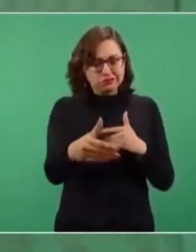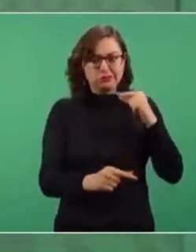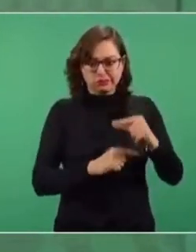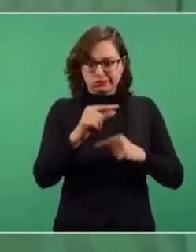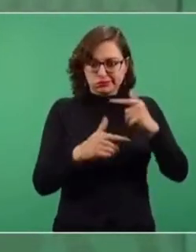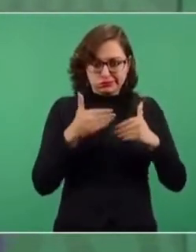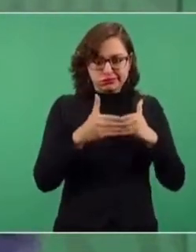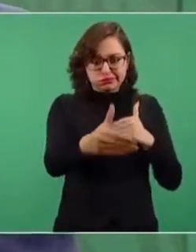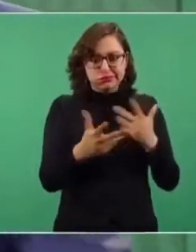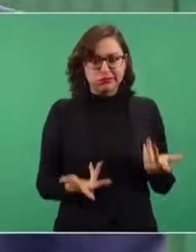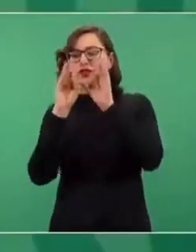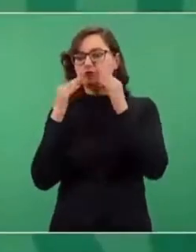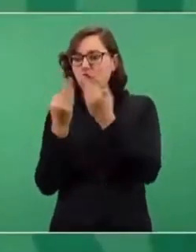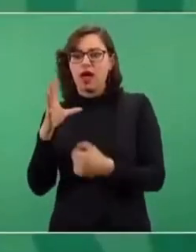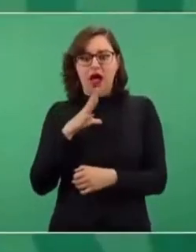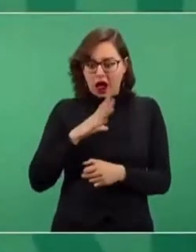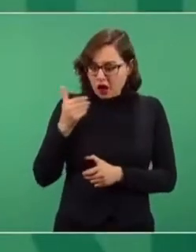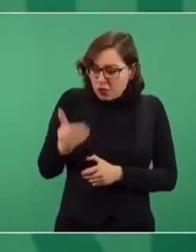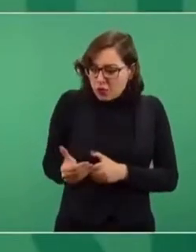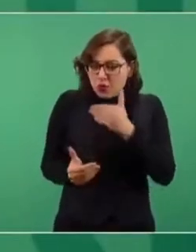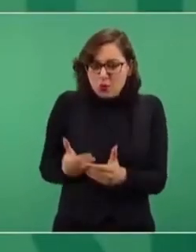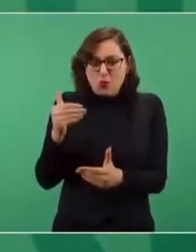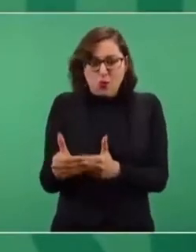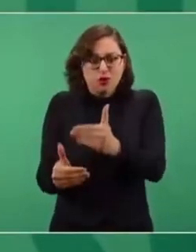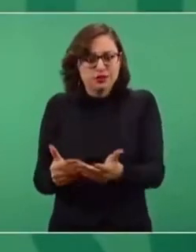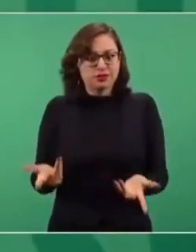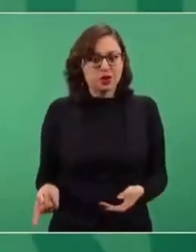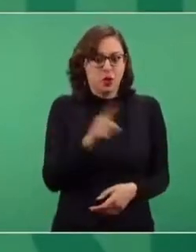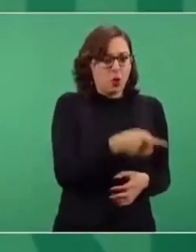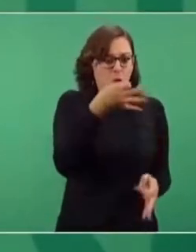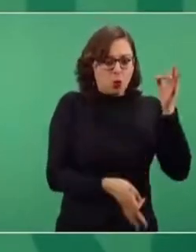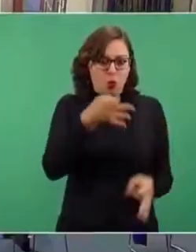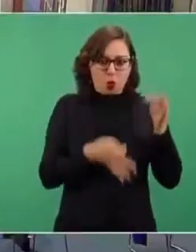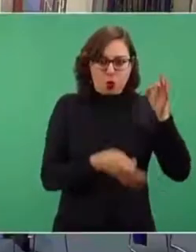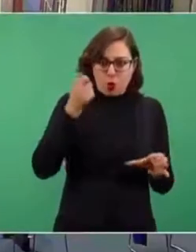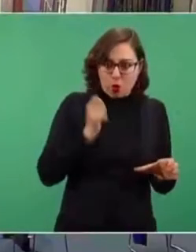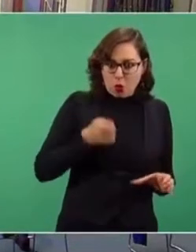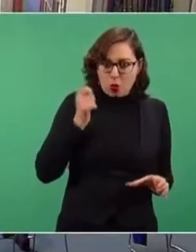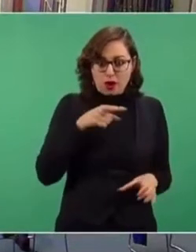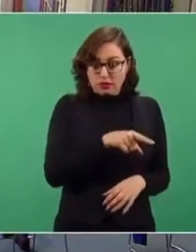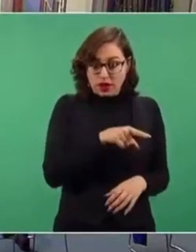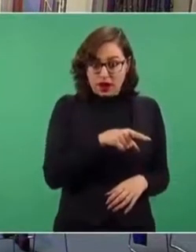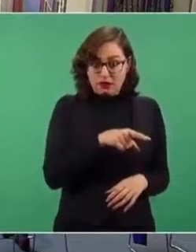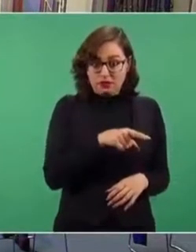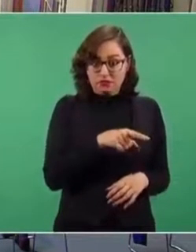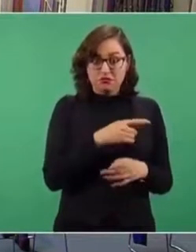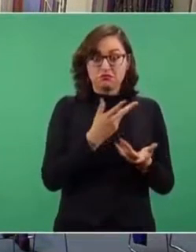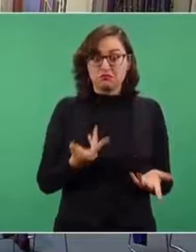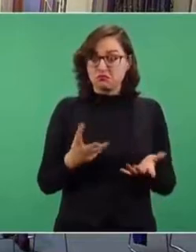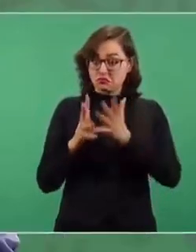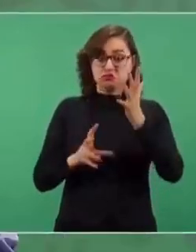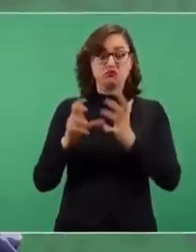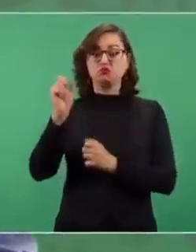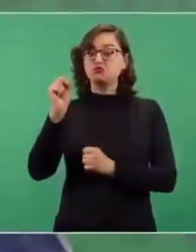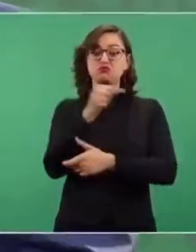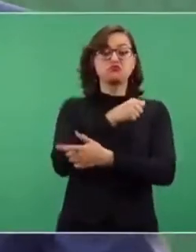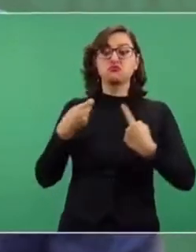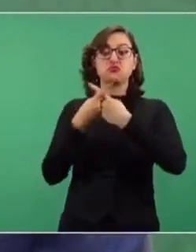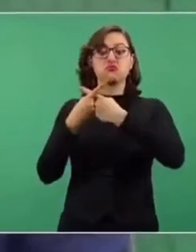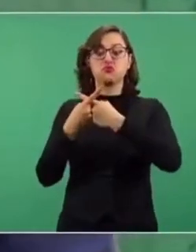transitoria, porque hay otras instancias. Entonces, él tendría la facultad que no tiene de declarar inconstitucional